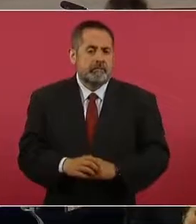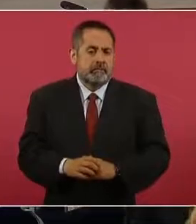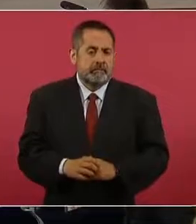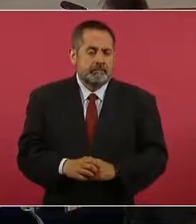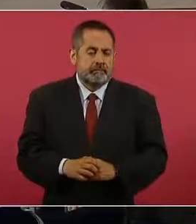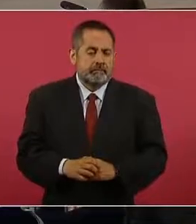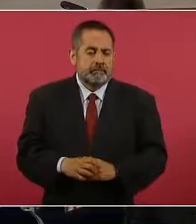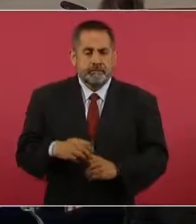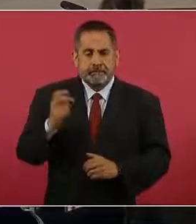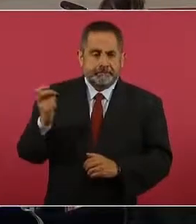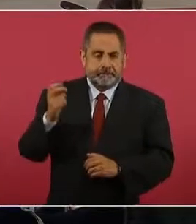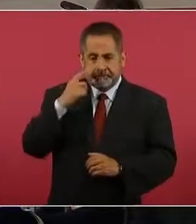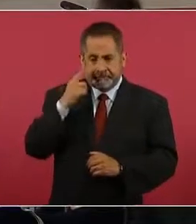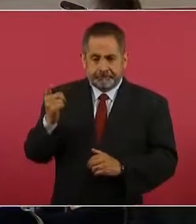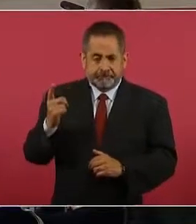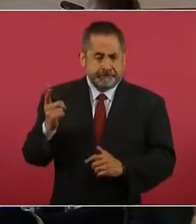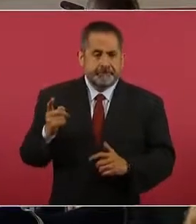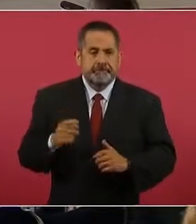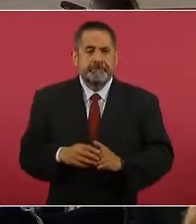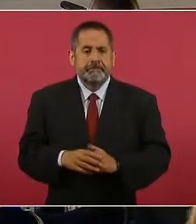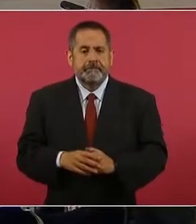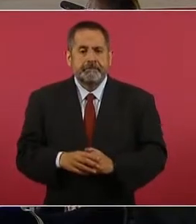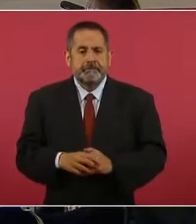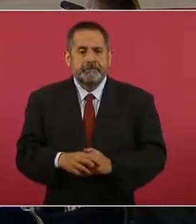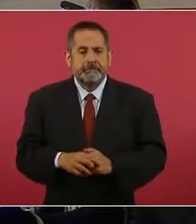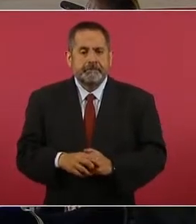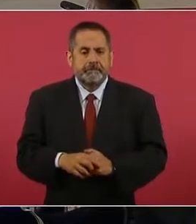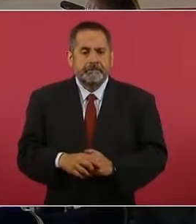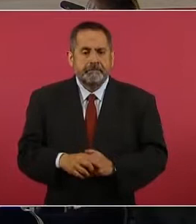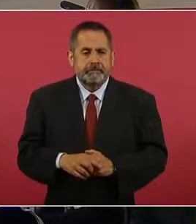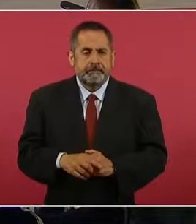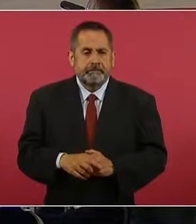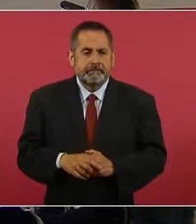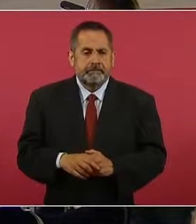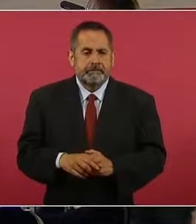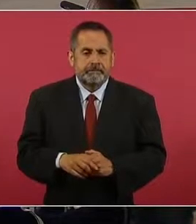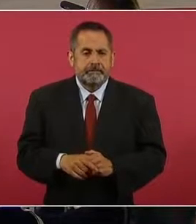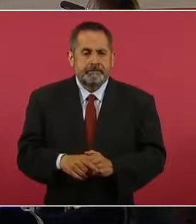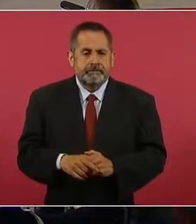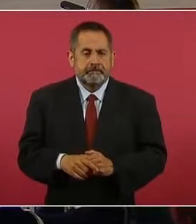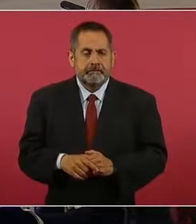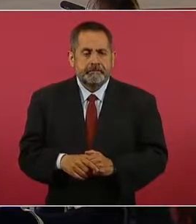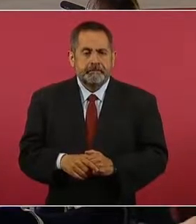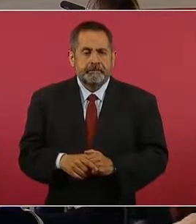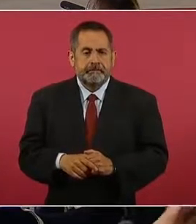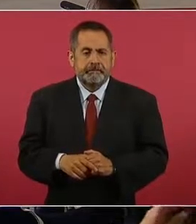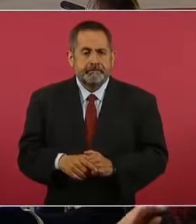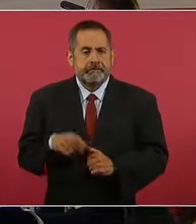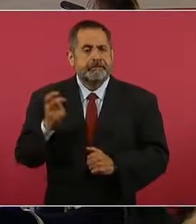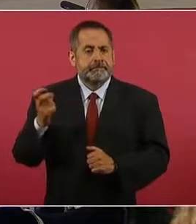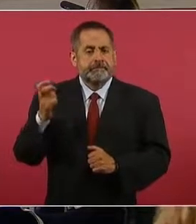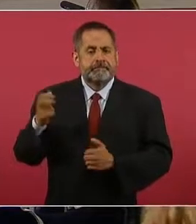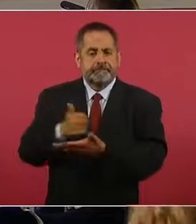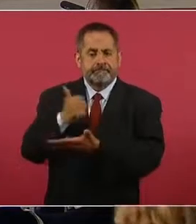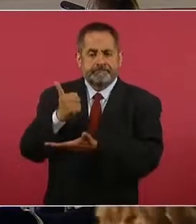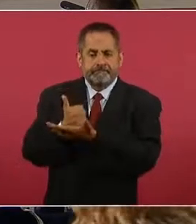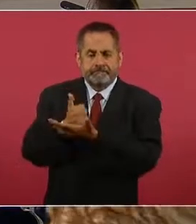Esto es en la ciudad,